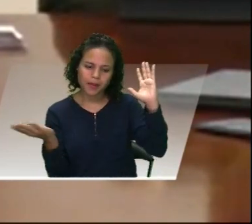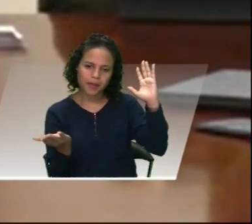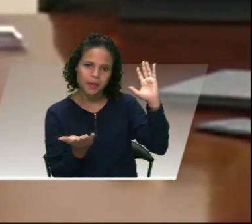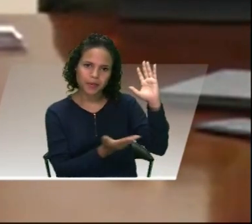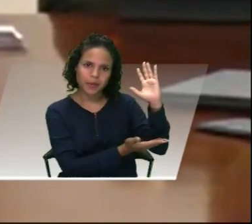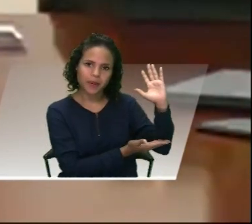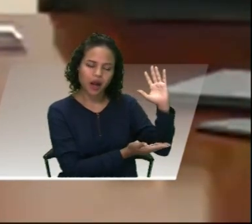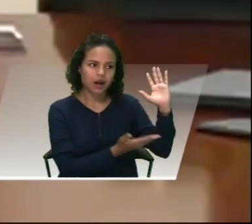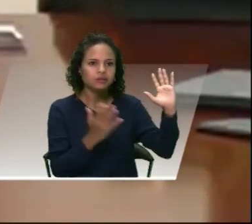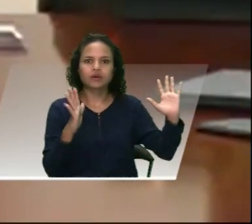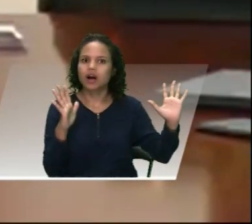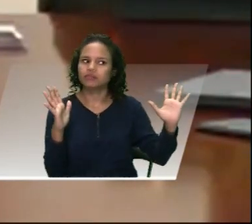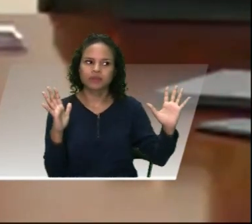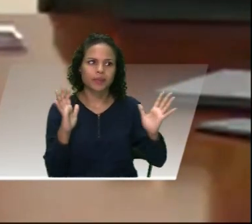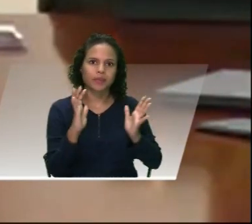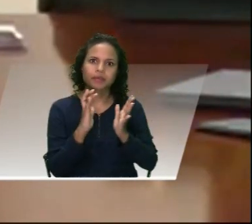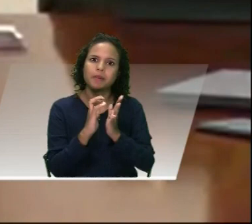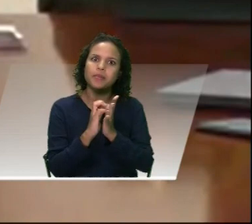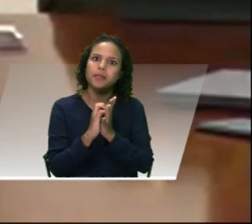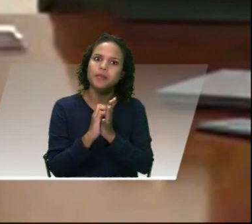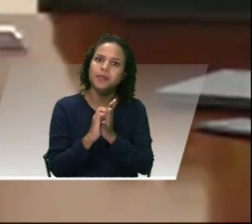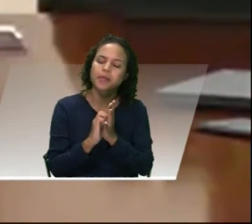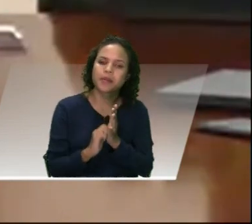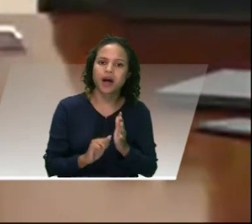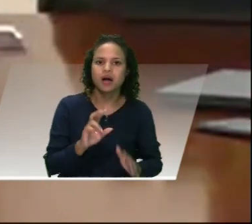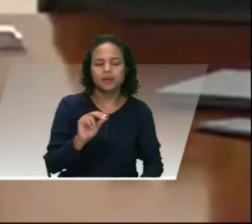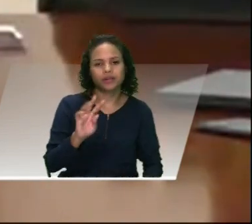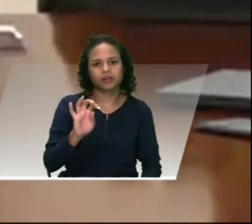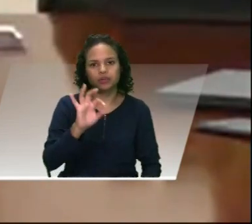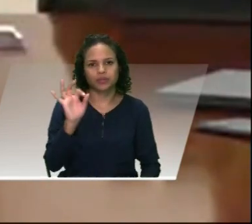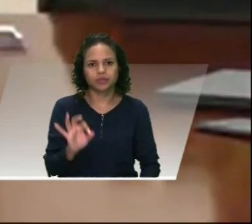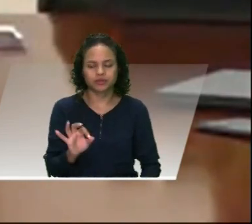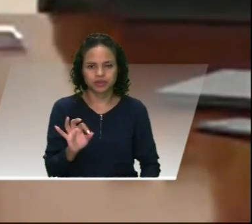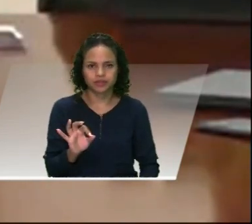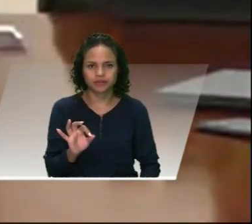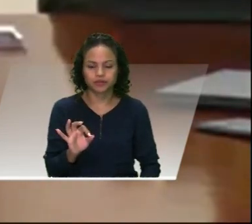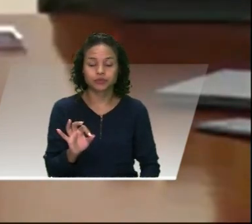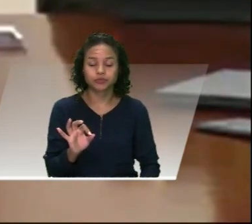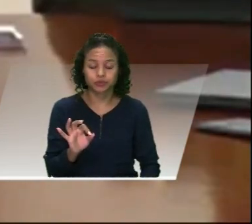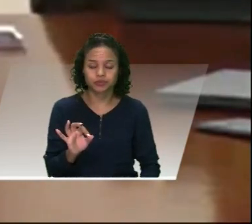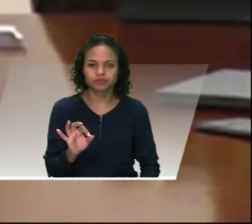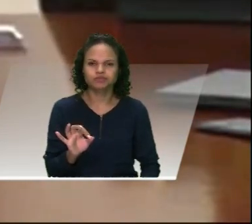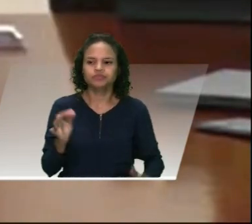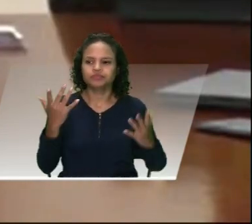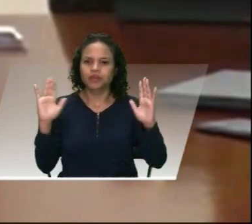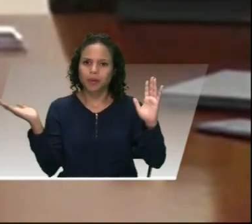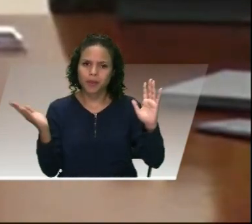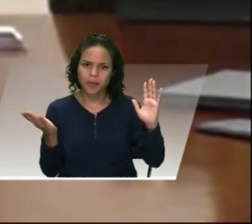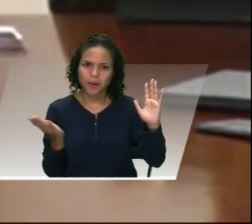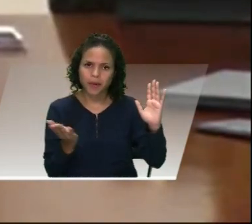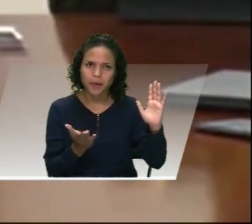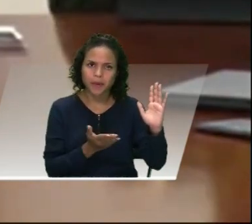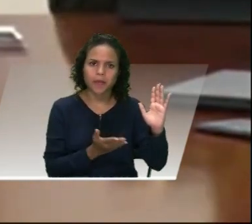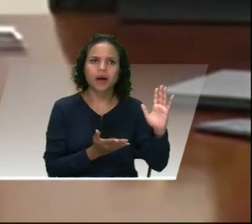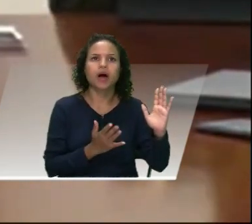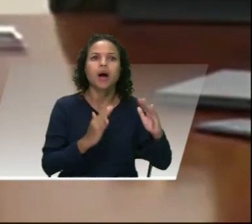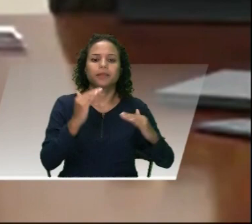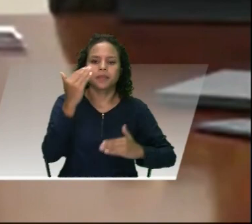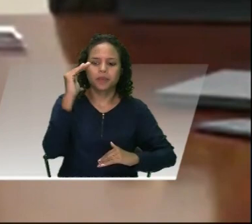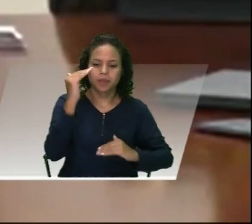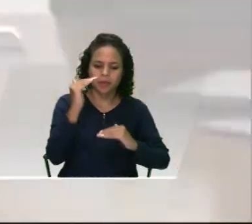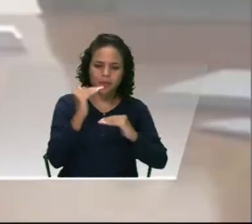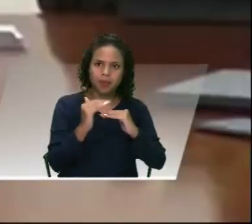menos el 29%. Esta reducción es la más baja desde el año